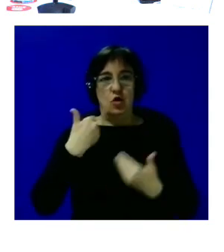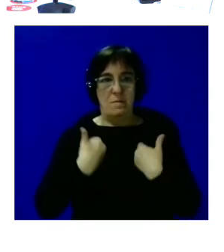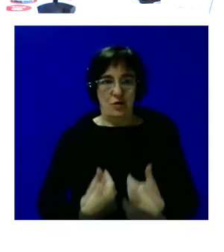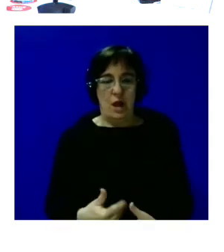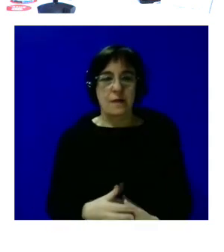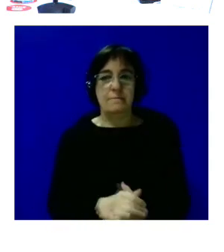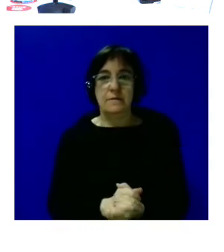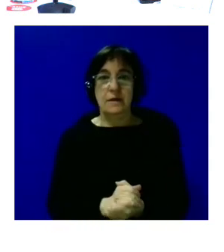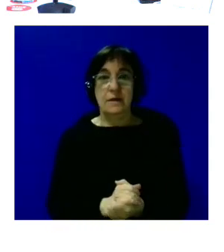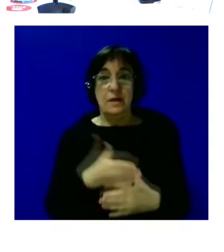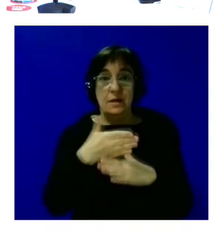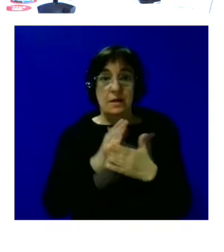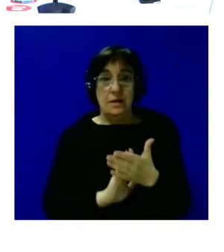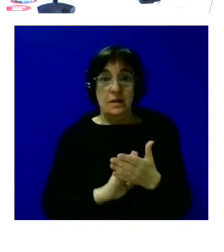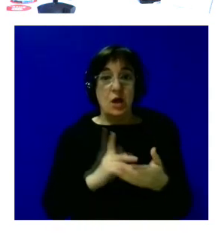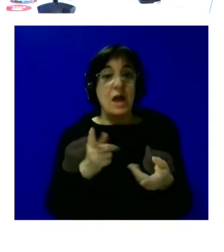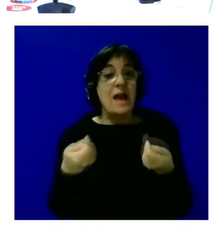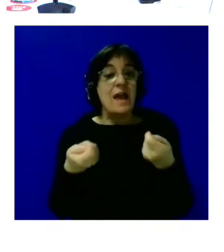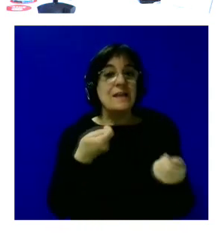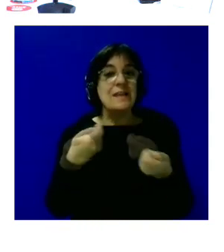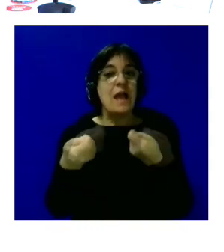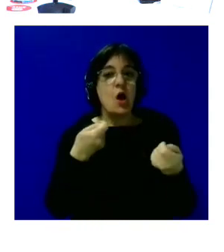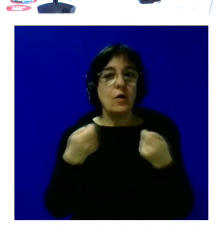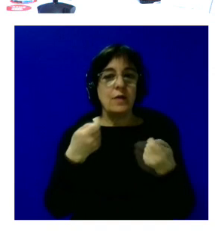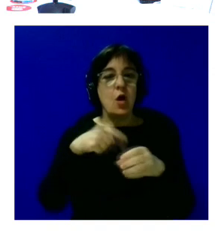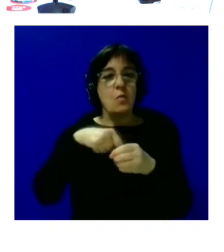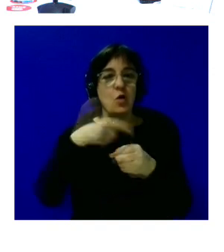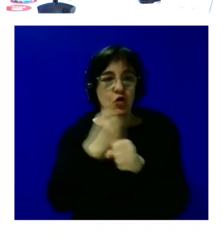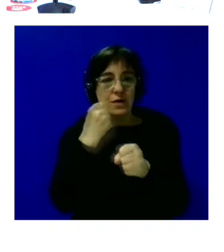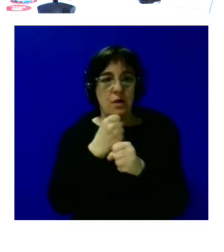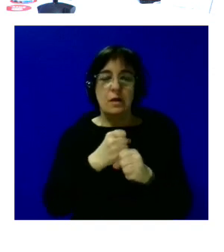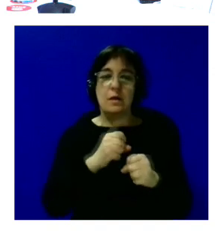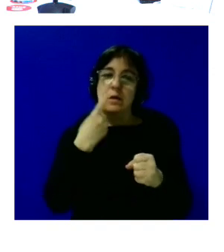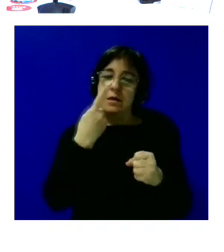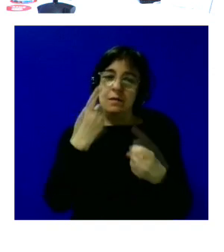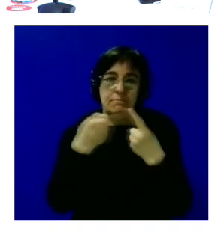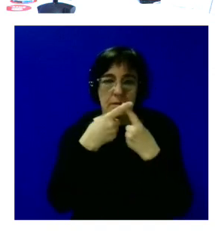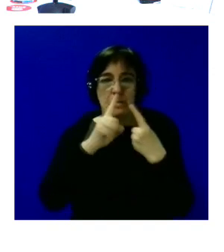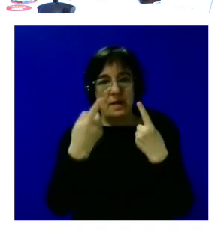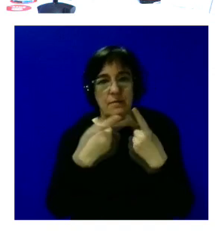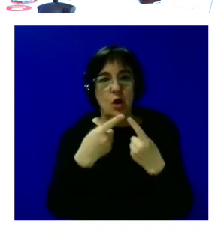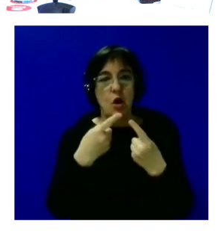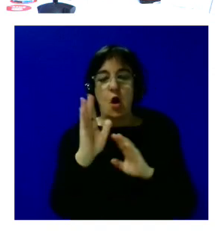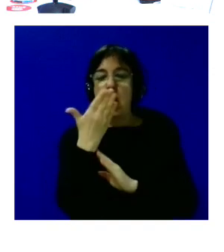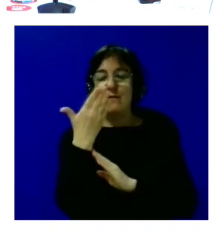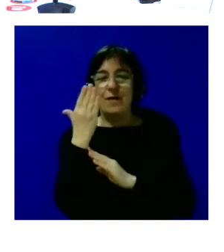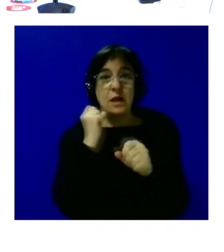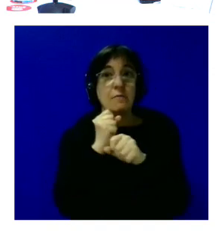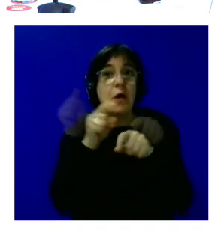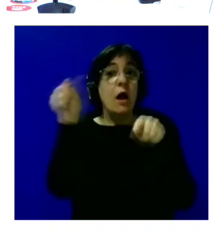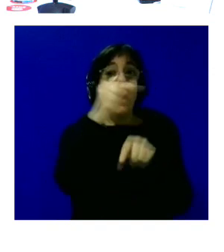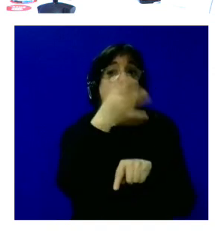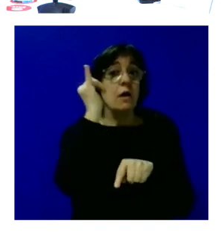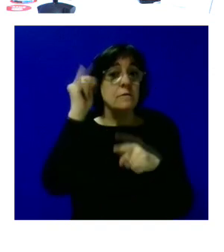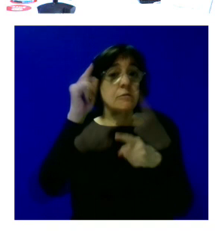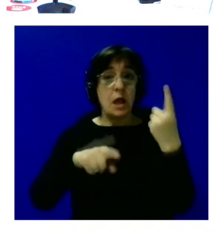en la parte de la negociación del puesto de trabajo pues tiene que ver primero podemos ver ofertas de trabajo que existen y si